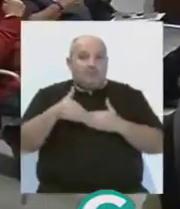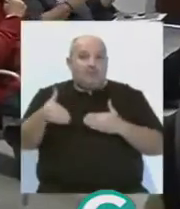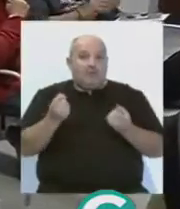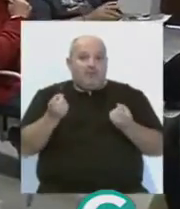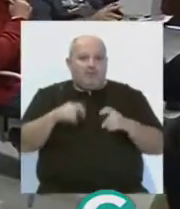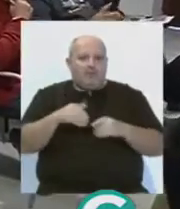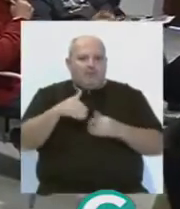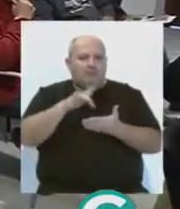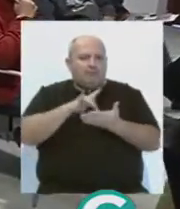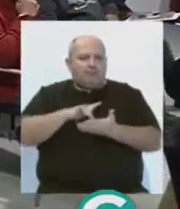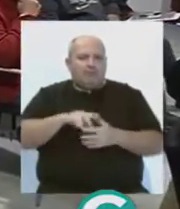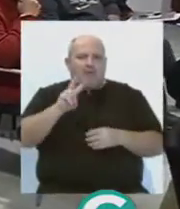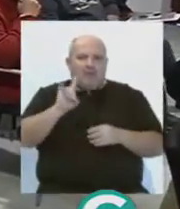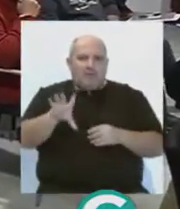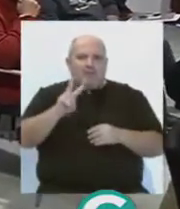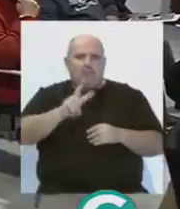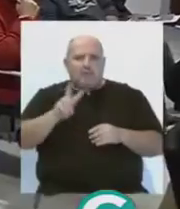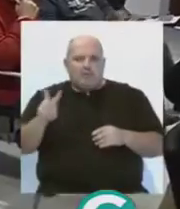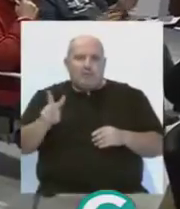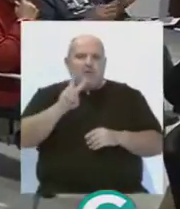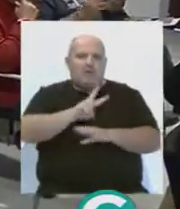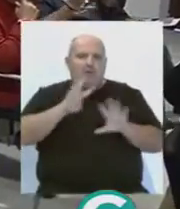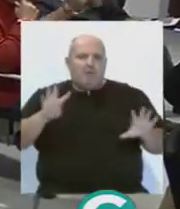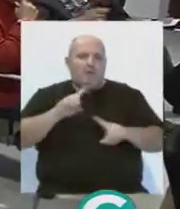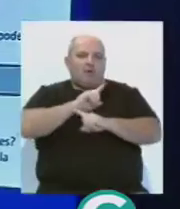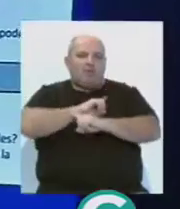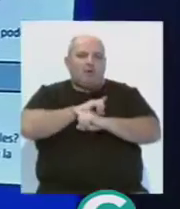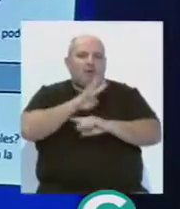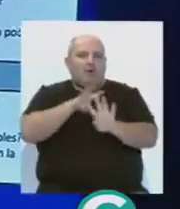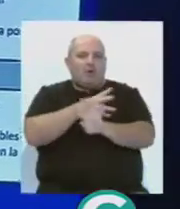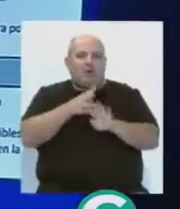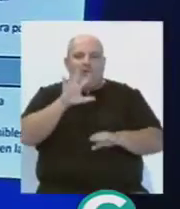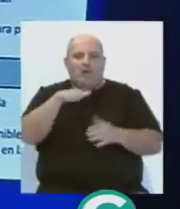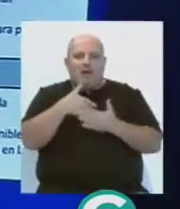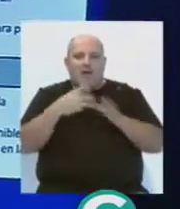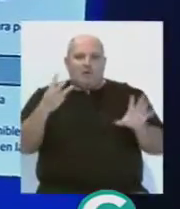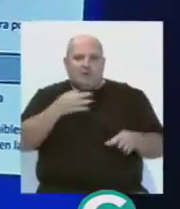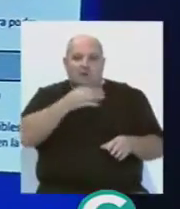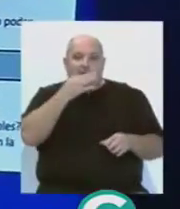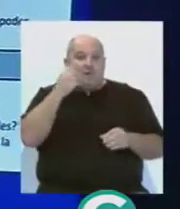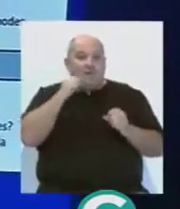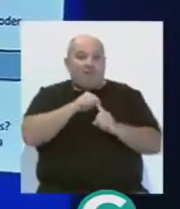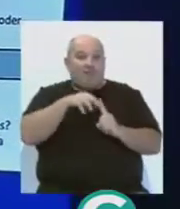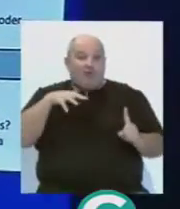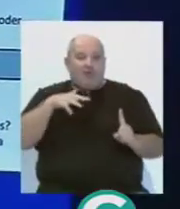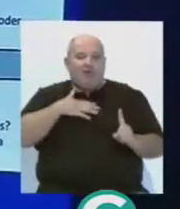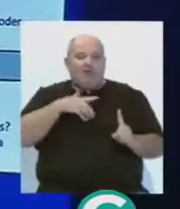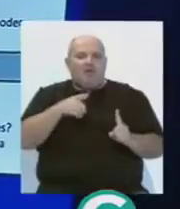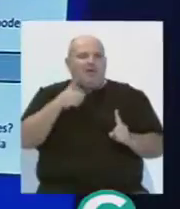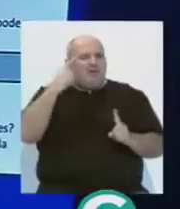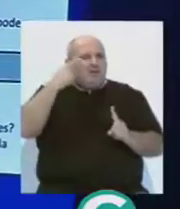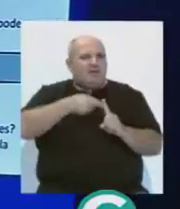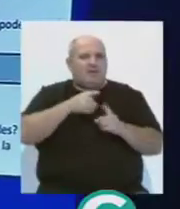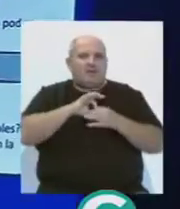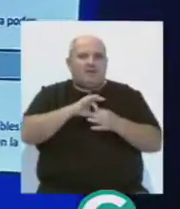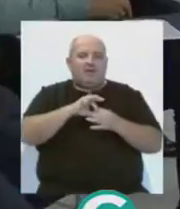citas a lo largo de este mes, los días 15, 22 y 29 de noviembre en horario de 5 a 8 de la tarde. Con este foro de Cidecádiz se pretende